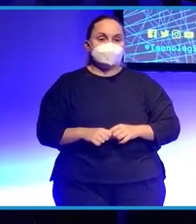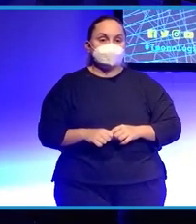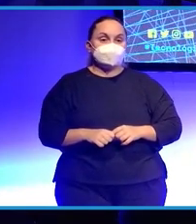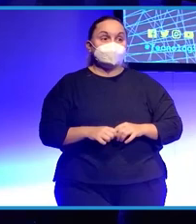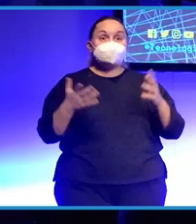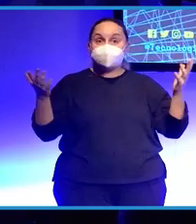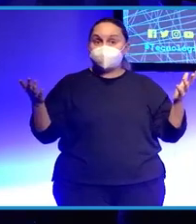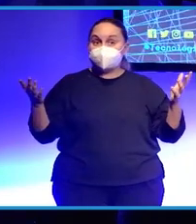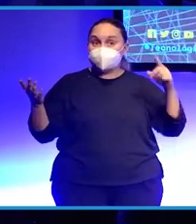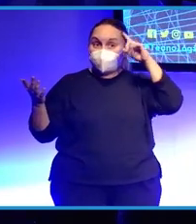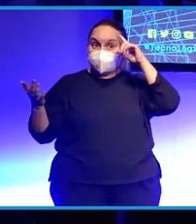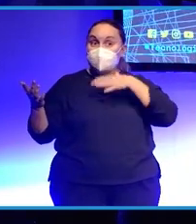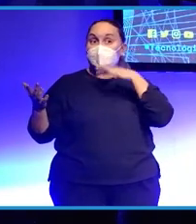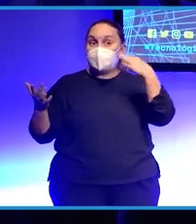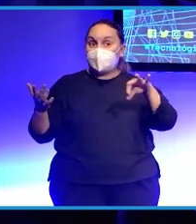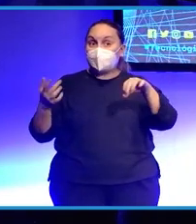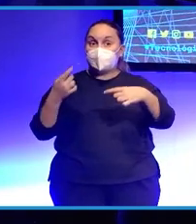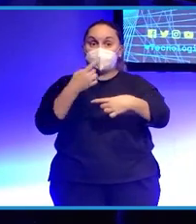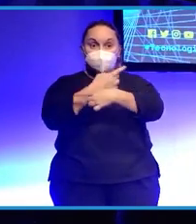¿Hay opción a preguntas?